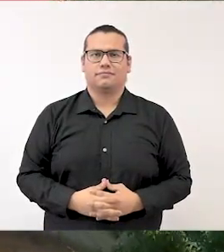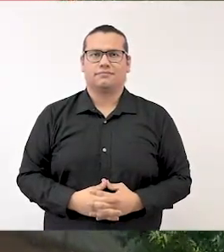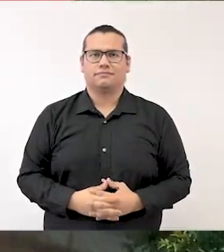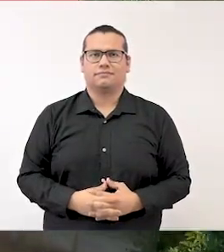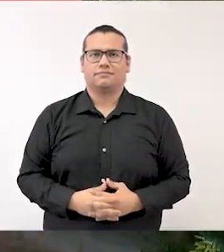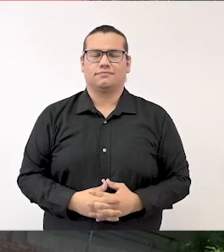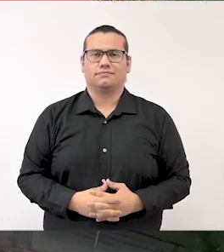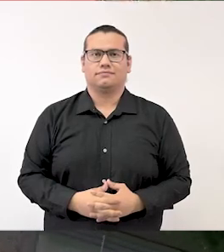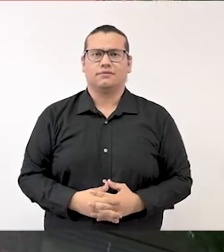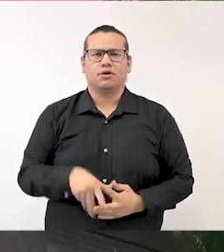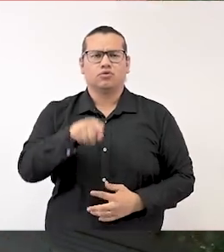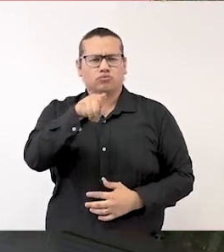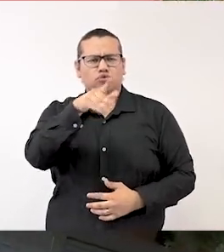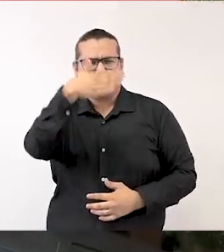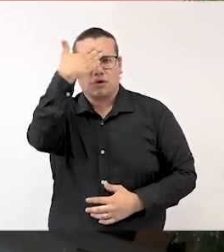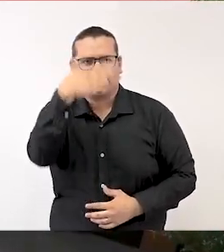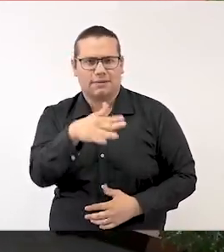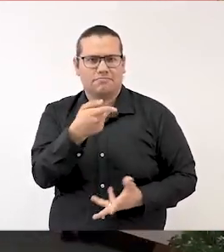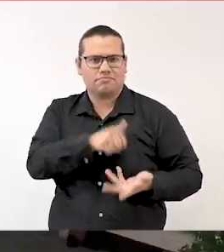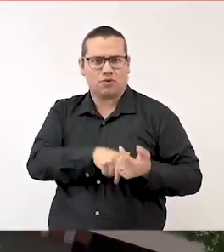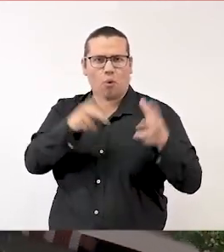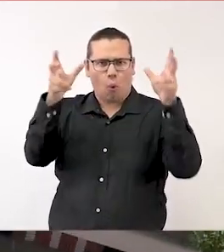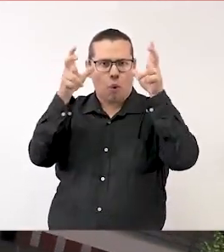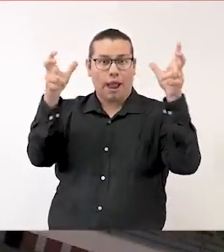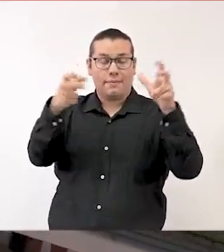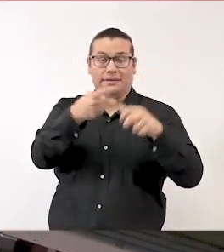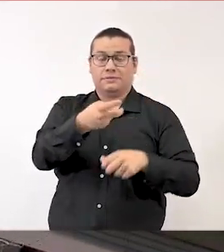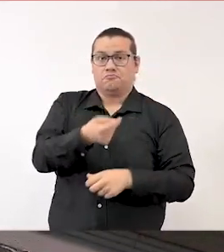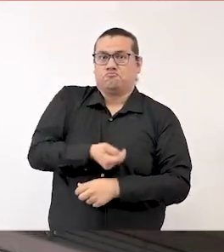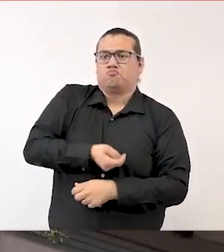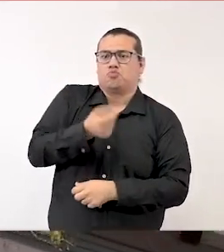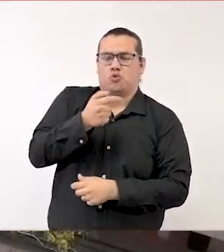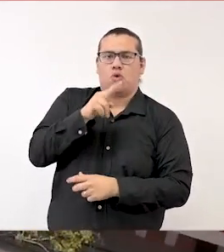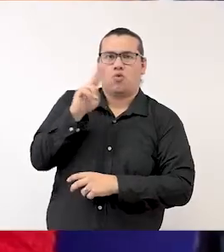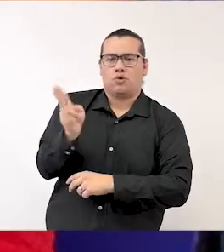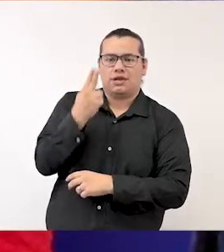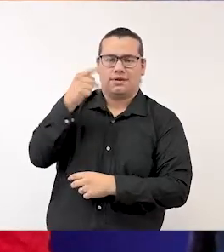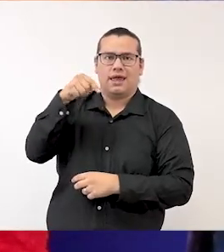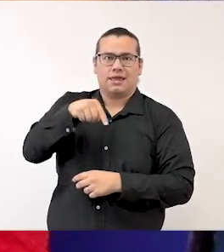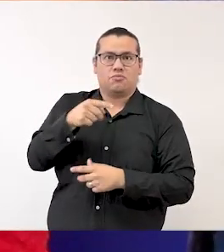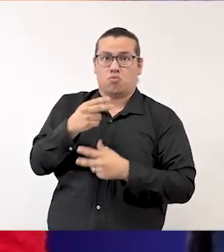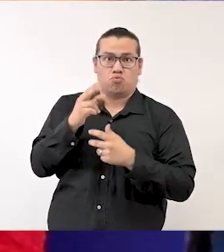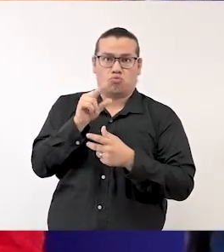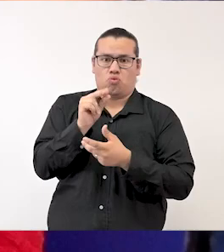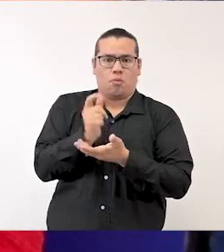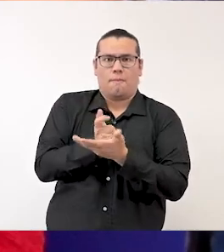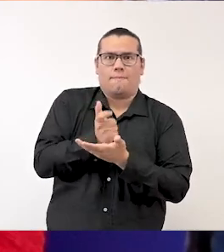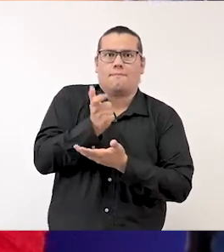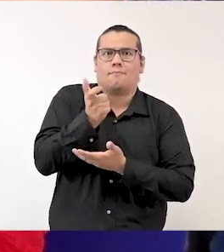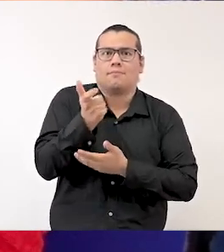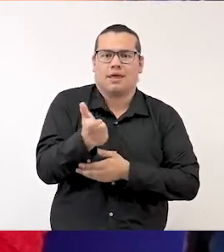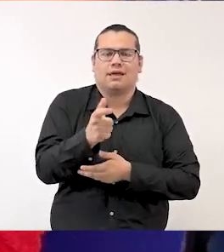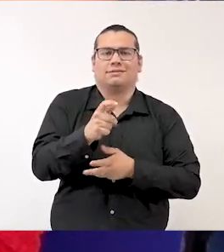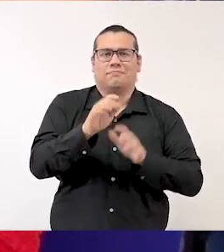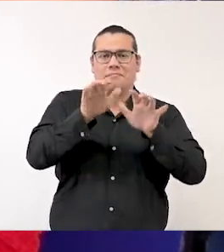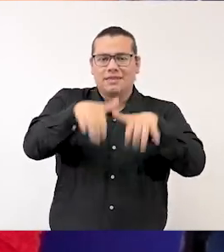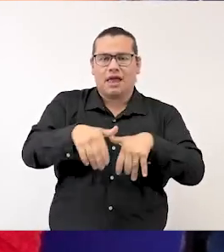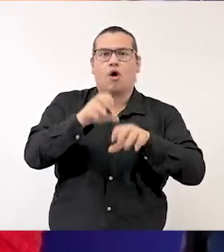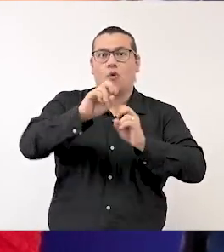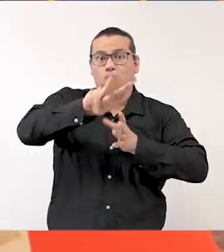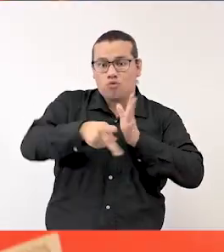¿Sabías que la UAM es una de las pocas universidades en el país que no cobra cuotas de inscripción ni reinscripción en licenciatura?